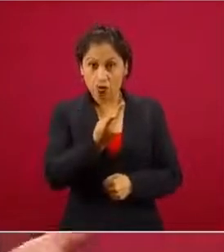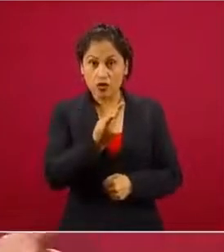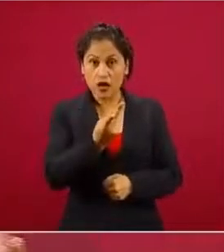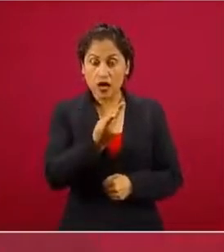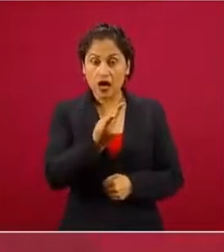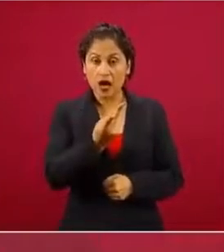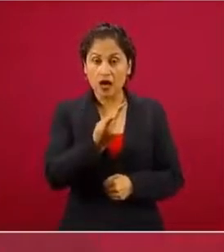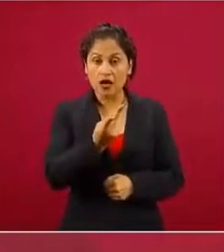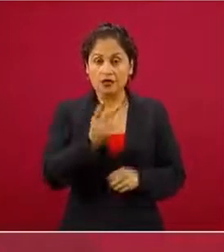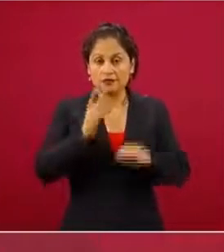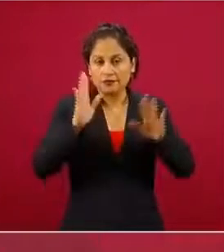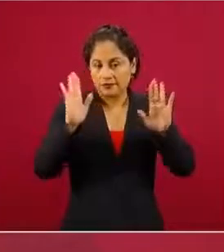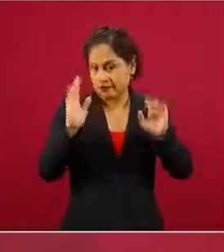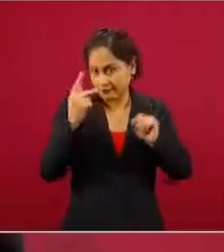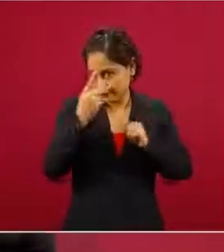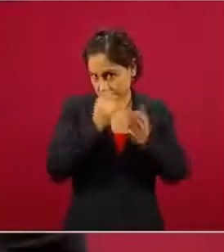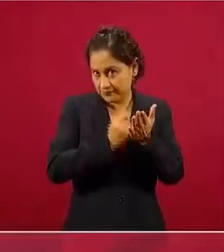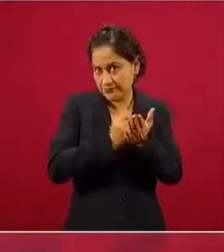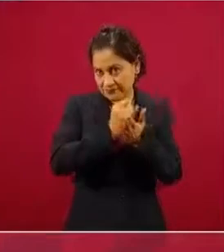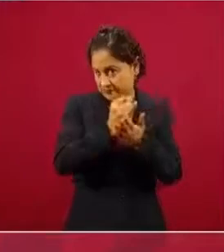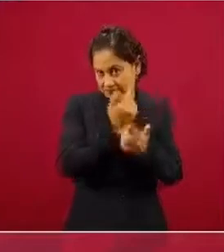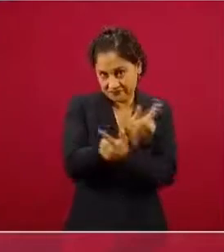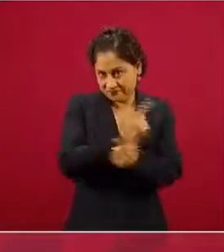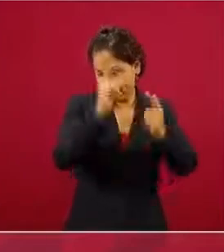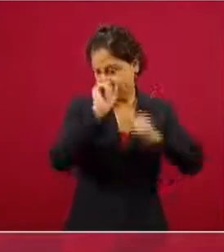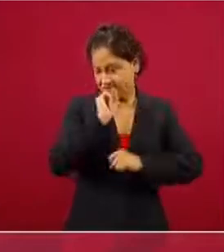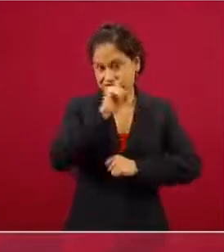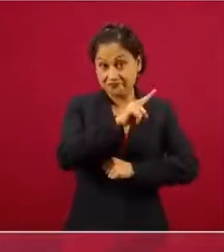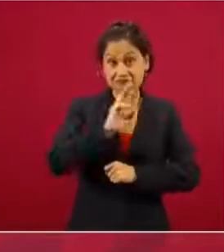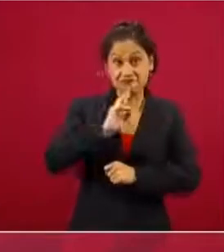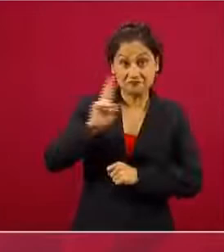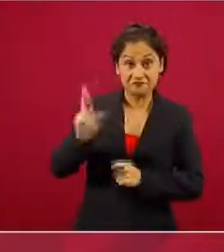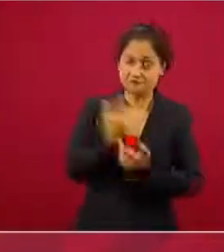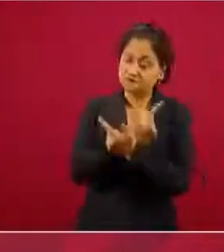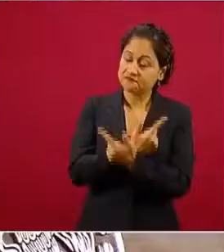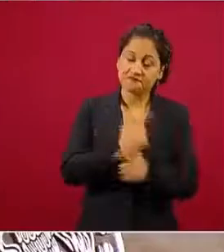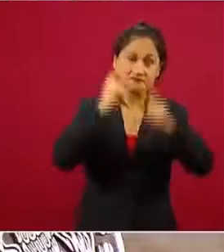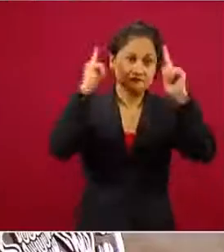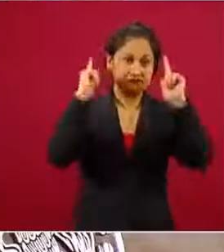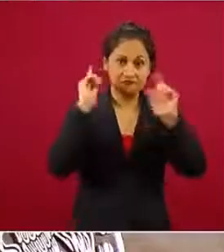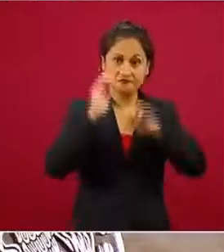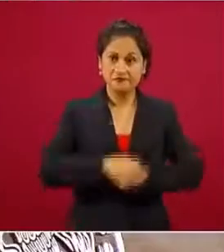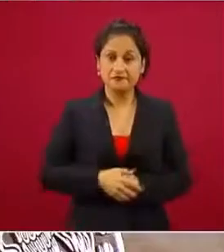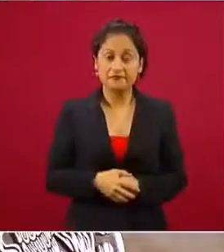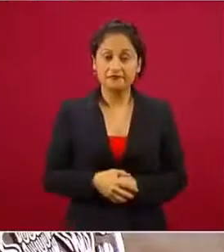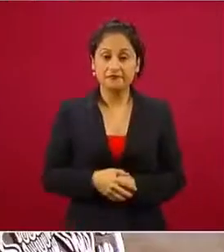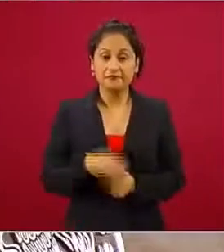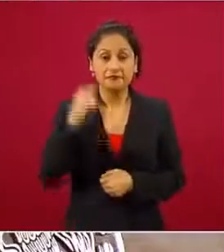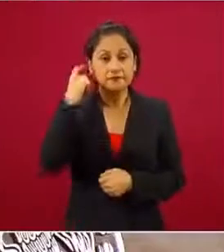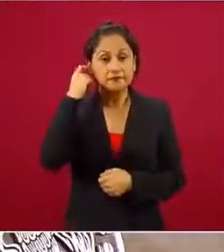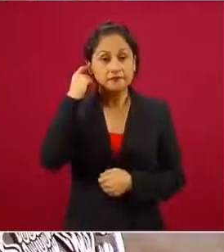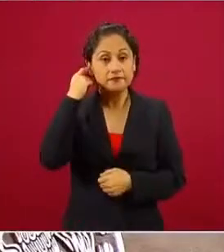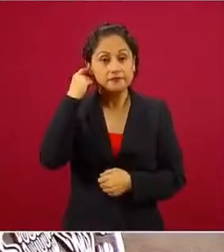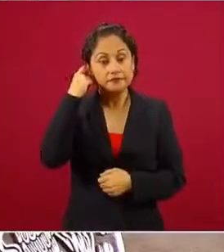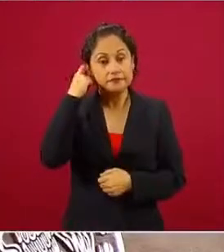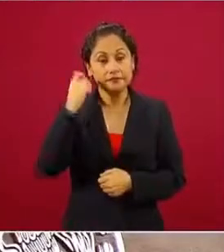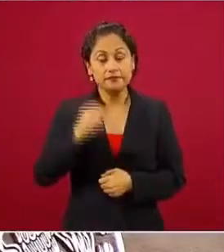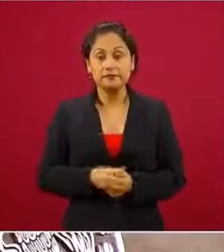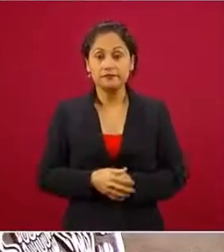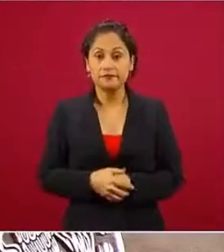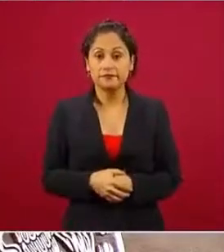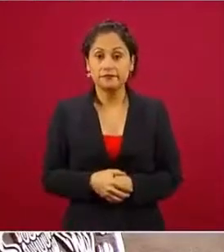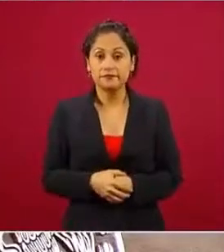libre de contestar, pero sería bueno saber